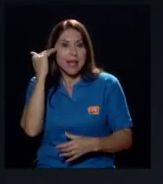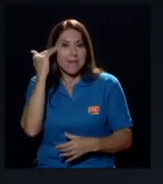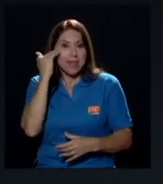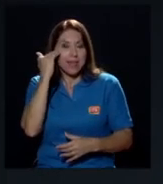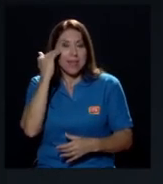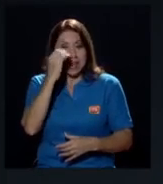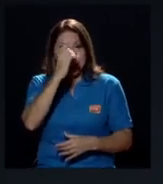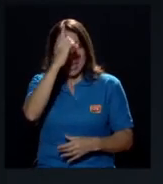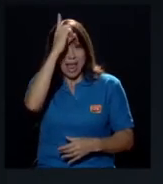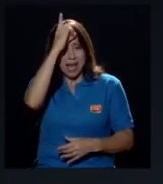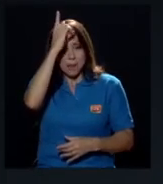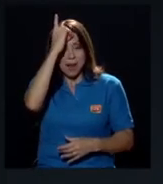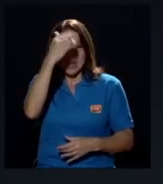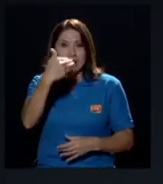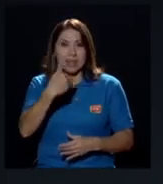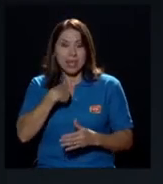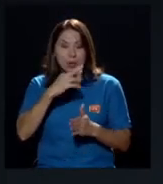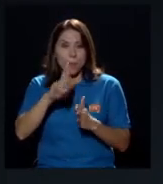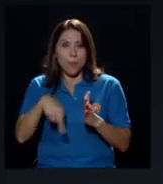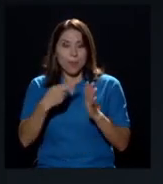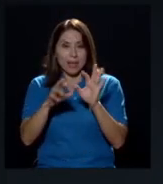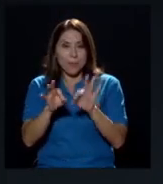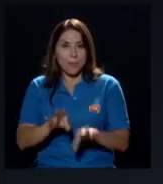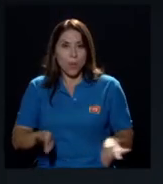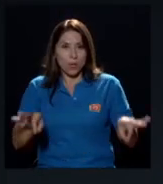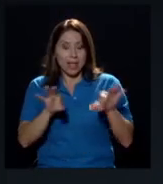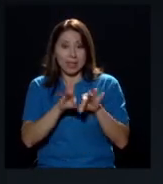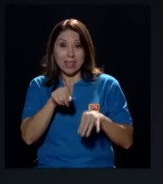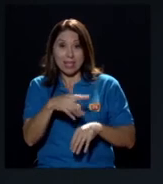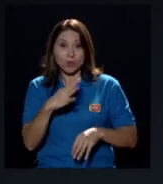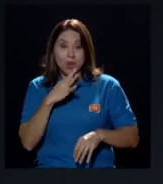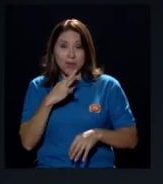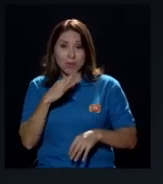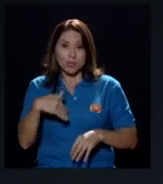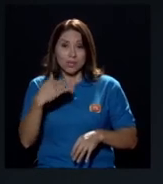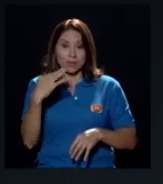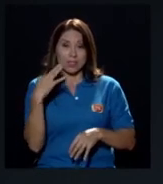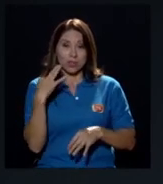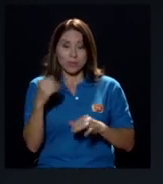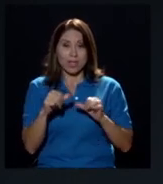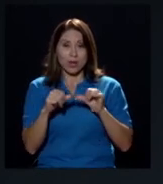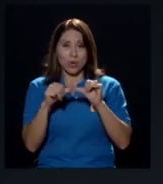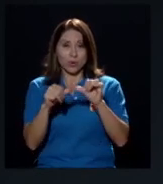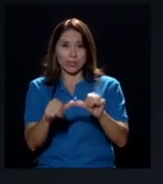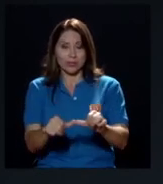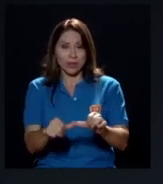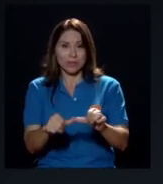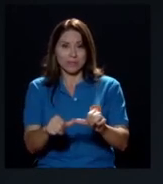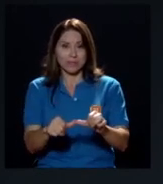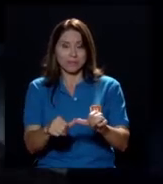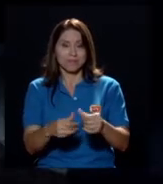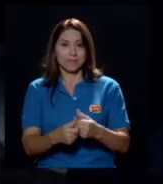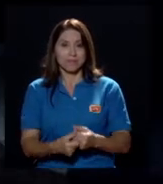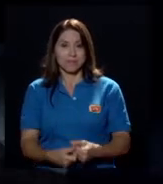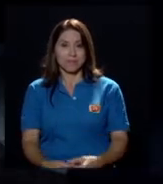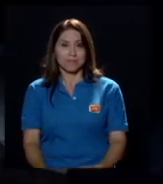entornos un papel importante. De eso hablaremos una vez que el canal nos invite a hacerlo, don Werner.